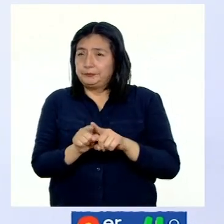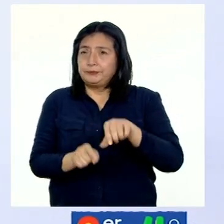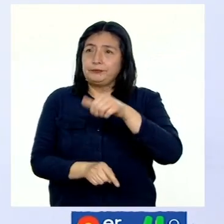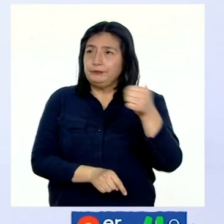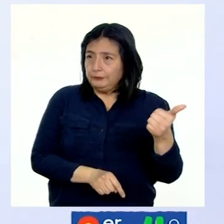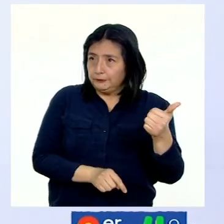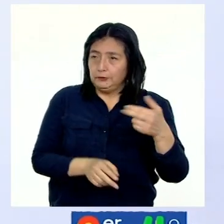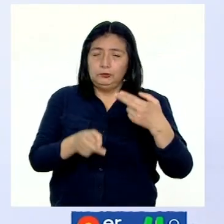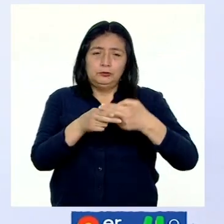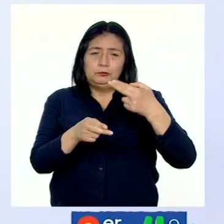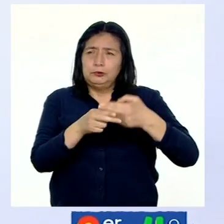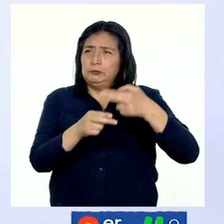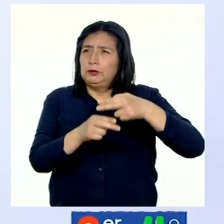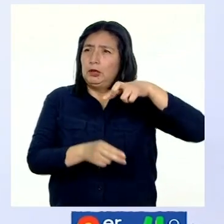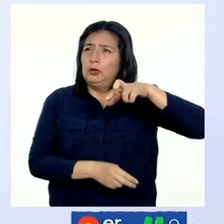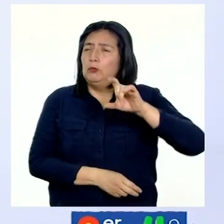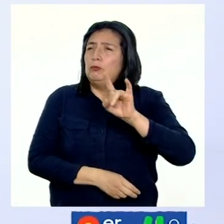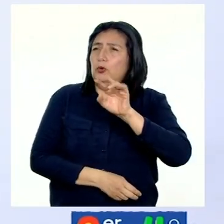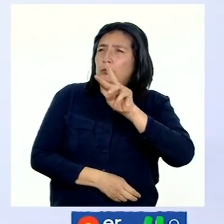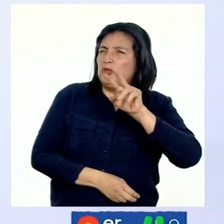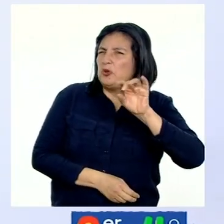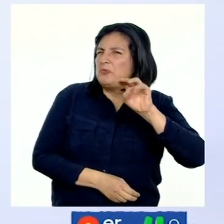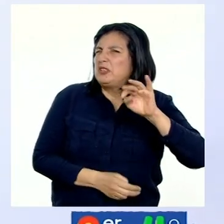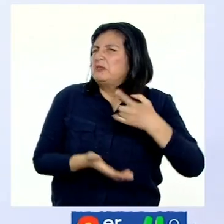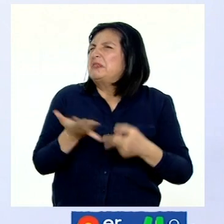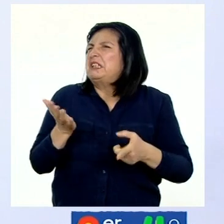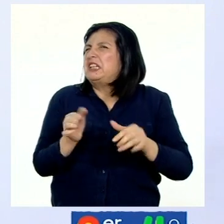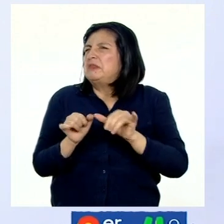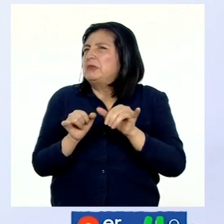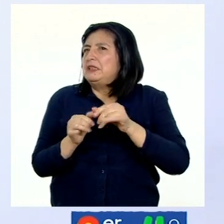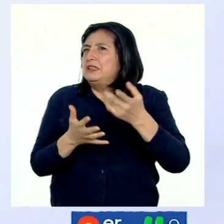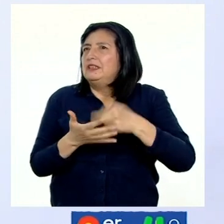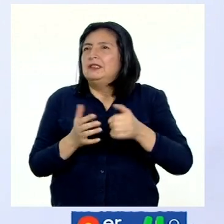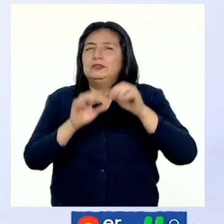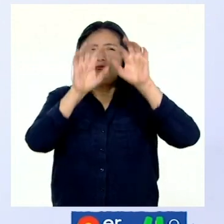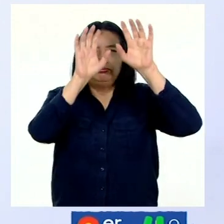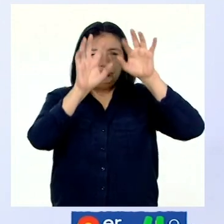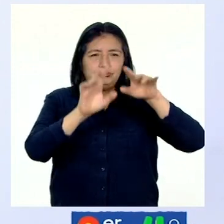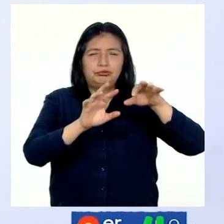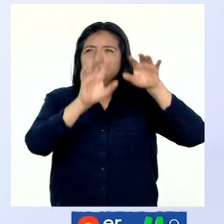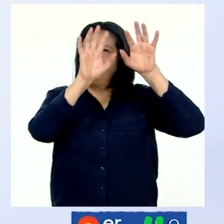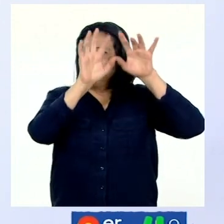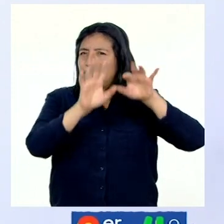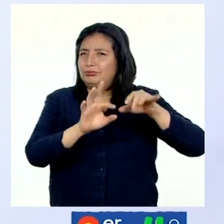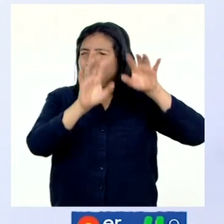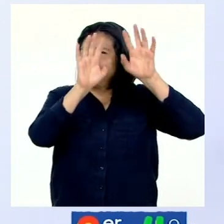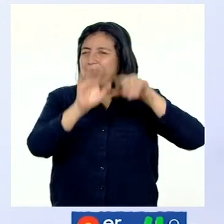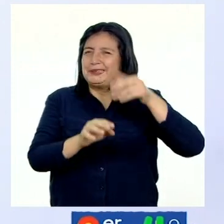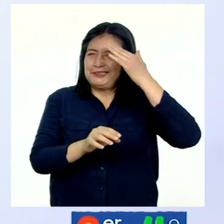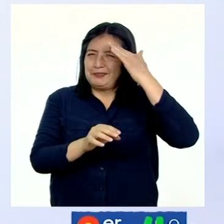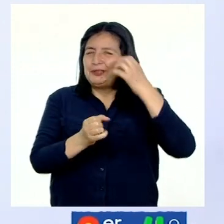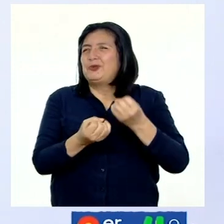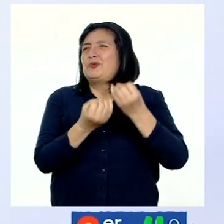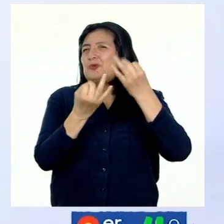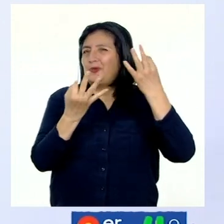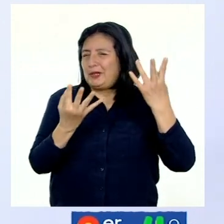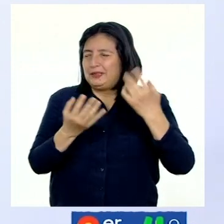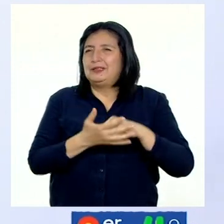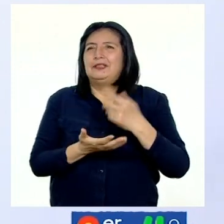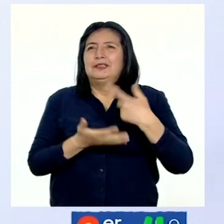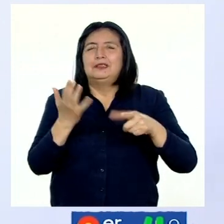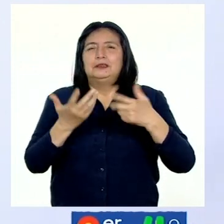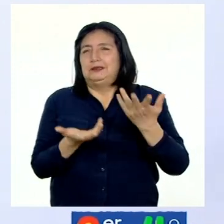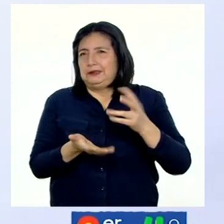pluviómetro. El pluviómetro se utiliza para medir la caída del agua en forma de lluvia, es decir, las